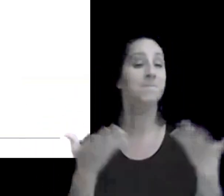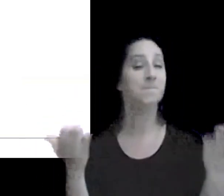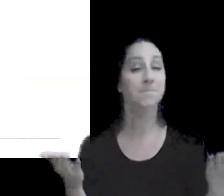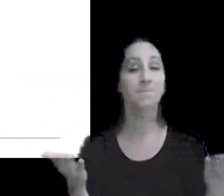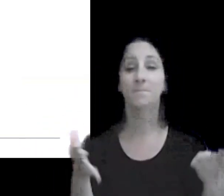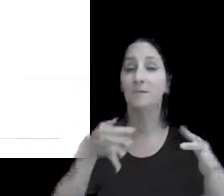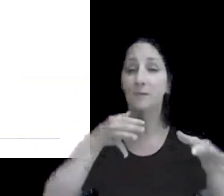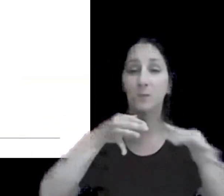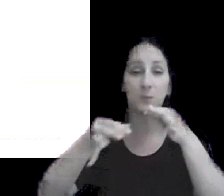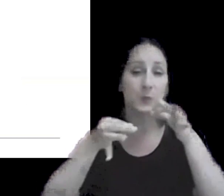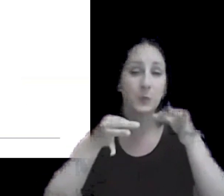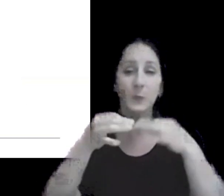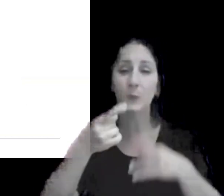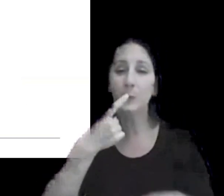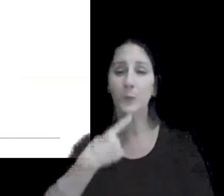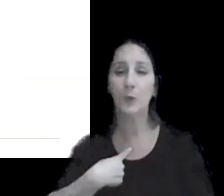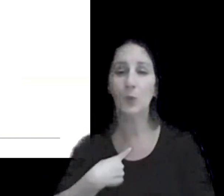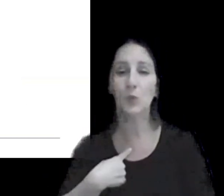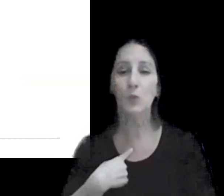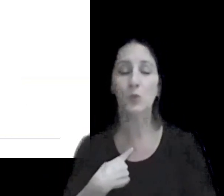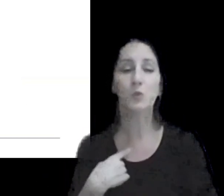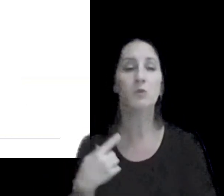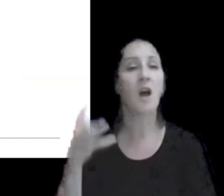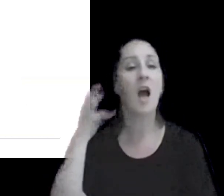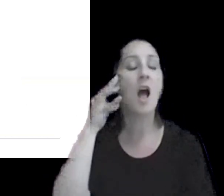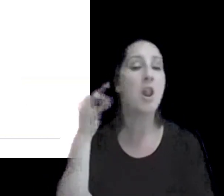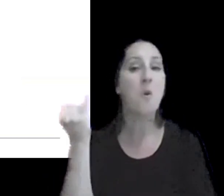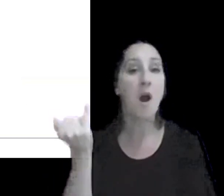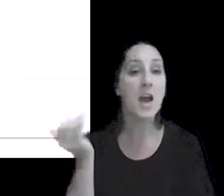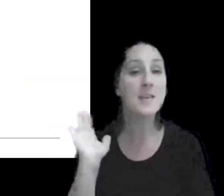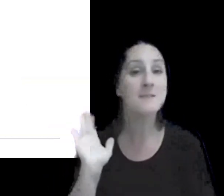diálogo para preguntas que puedan existir